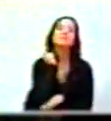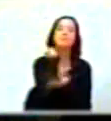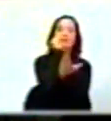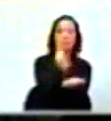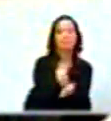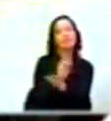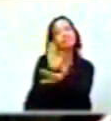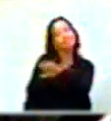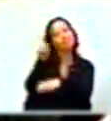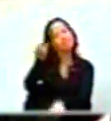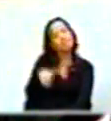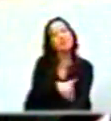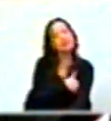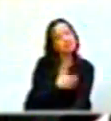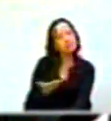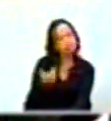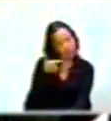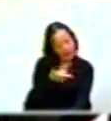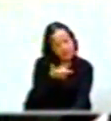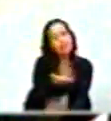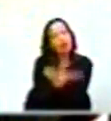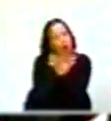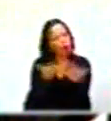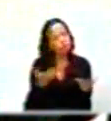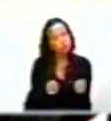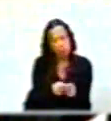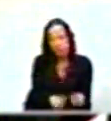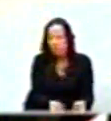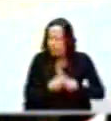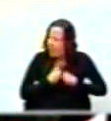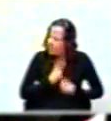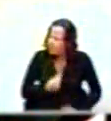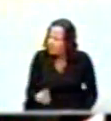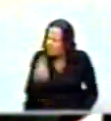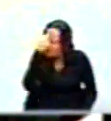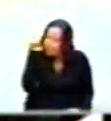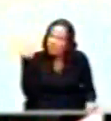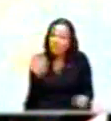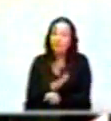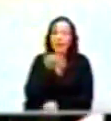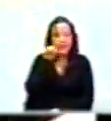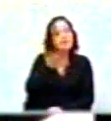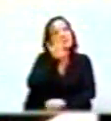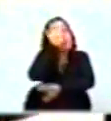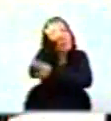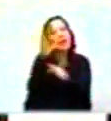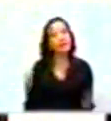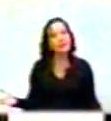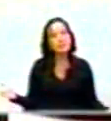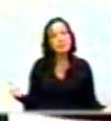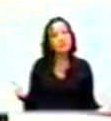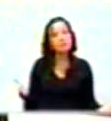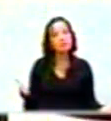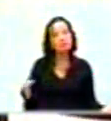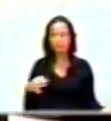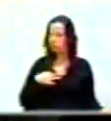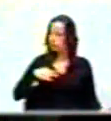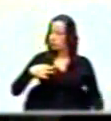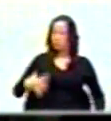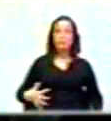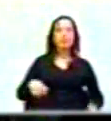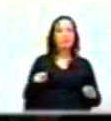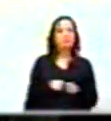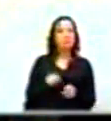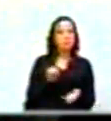Señor ministro, estas son las cosas que indignan a este país y que hace que justamente nosotros